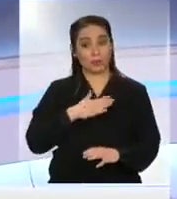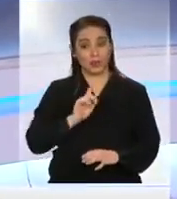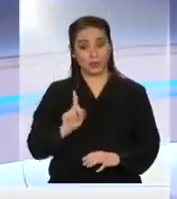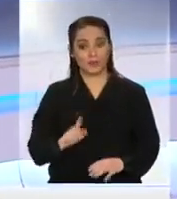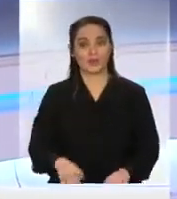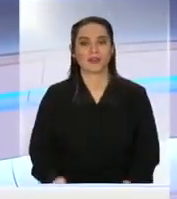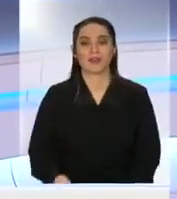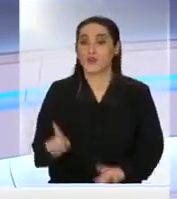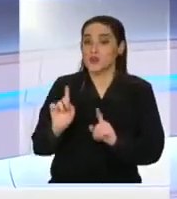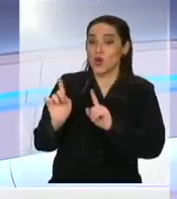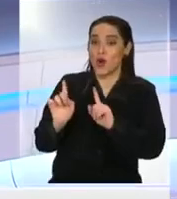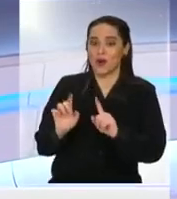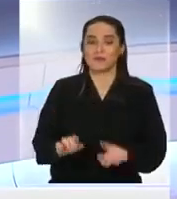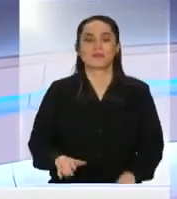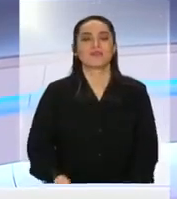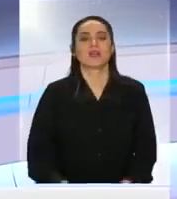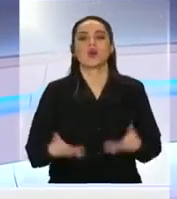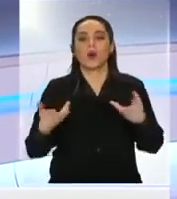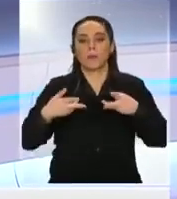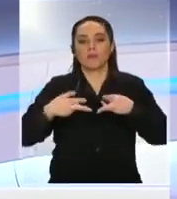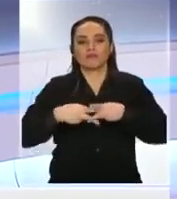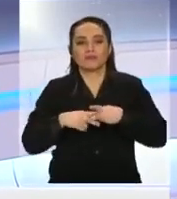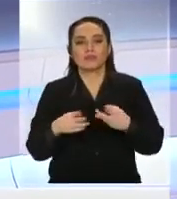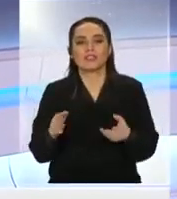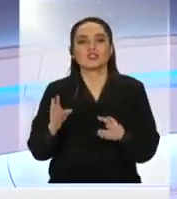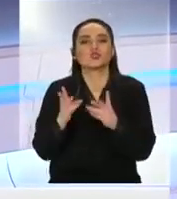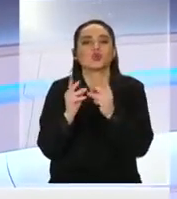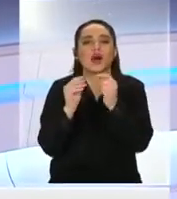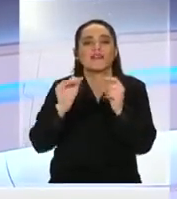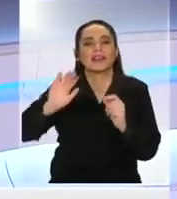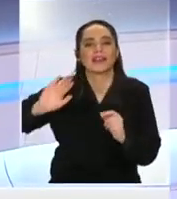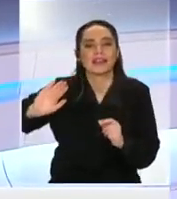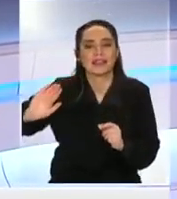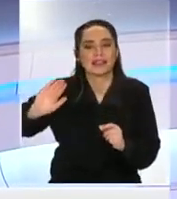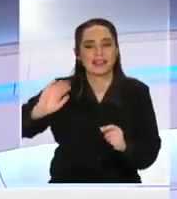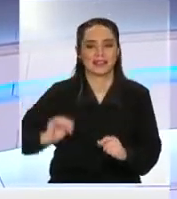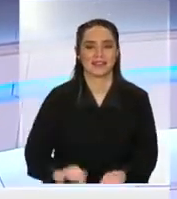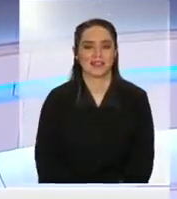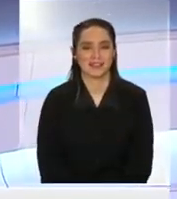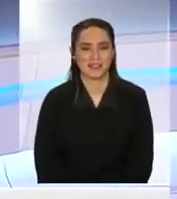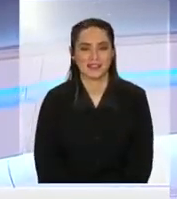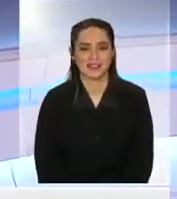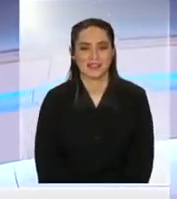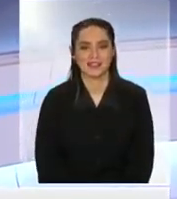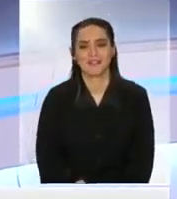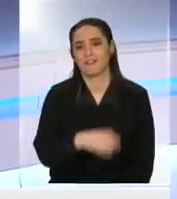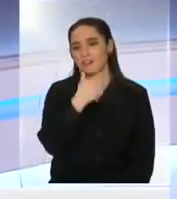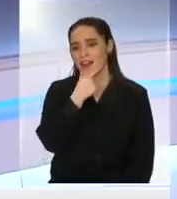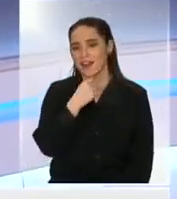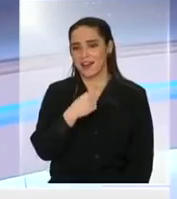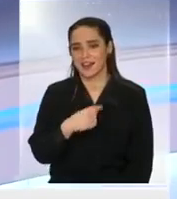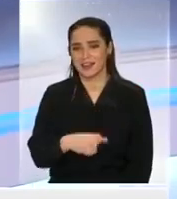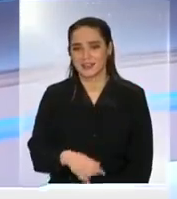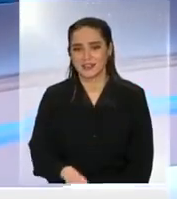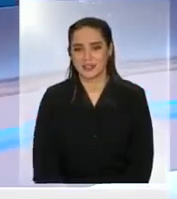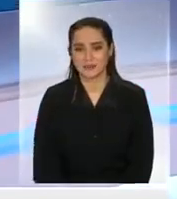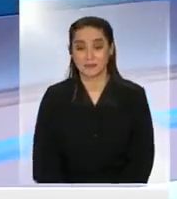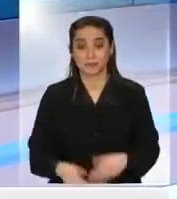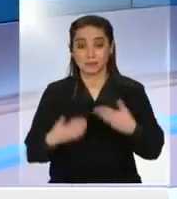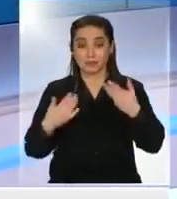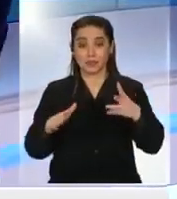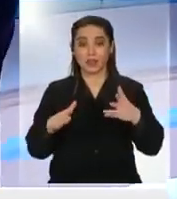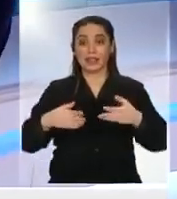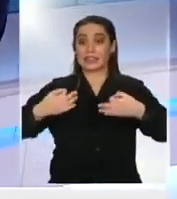Ya, mira, yo te voy a dar la técnica. La técnica es sutil. Al ojo. Suave, suave. Ahí. ¿Ves? Más fácil. ¿Y? Ahí está.